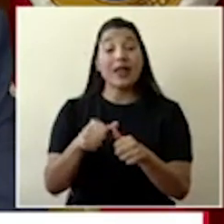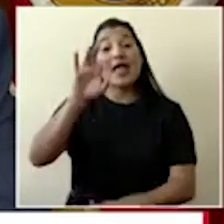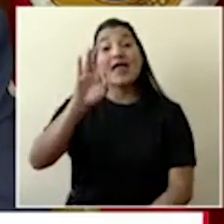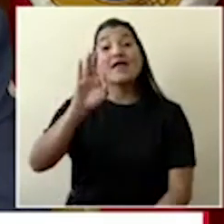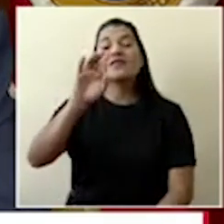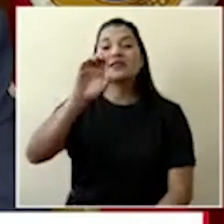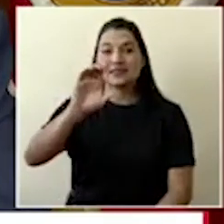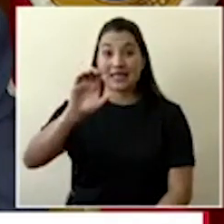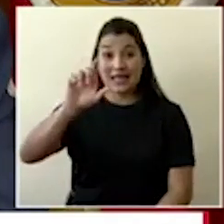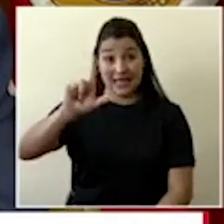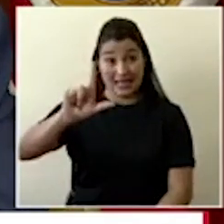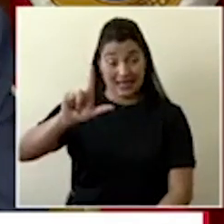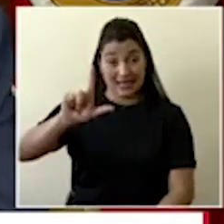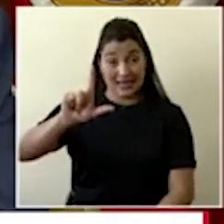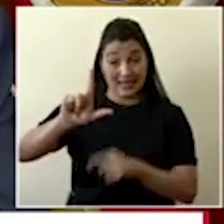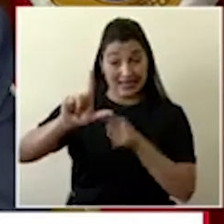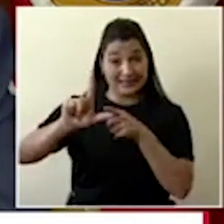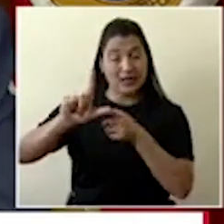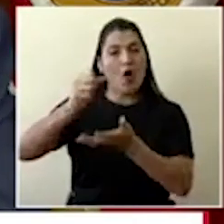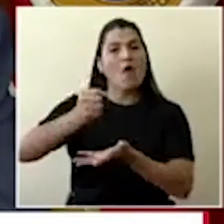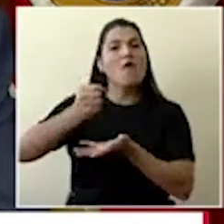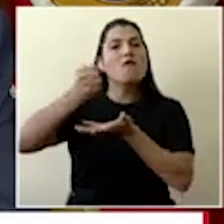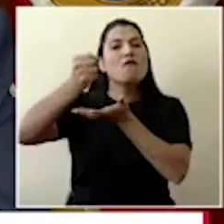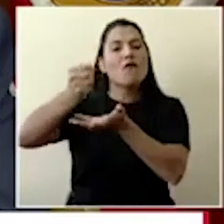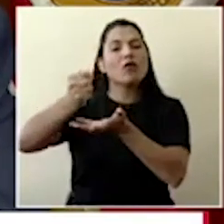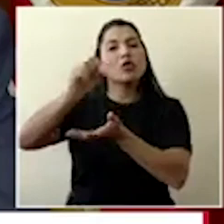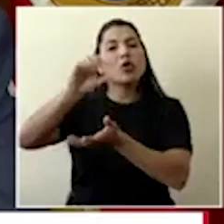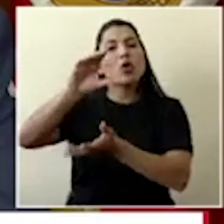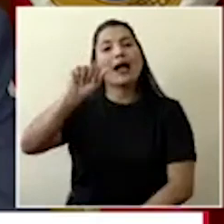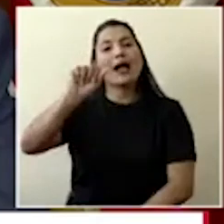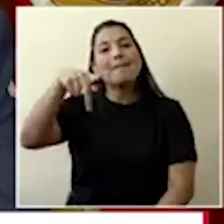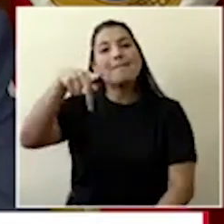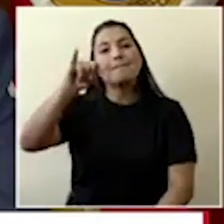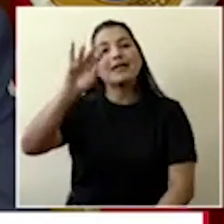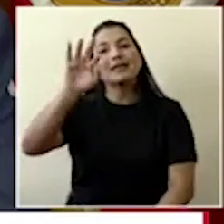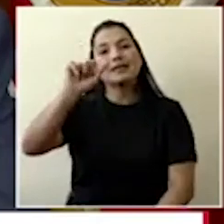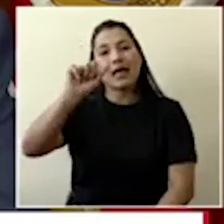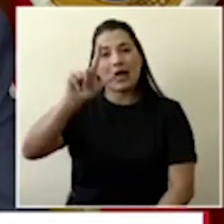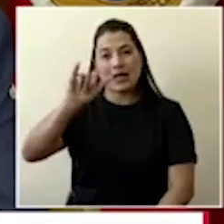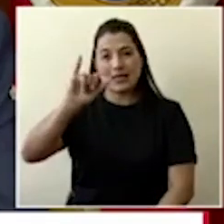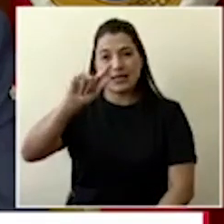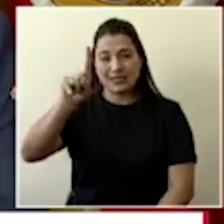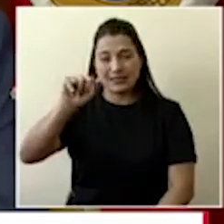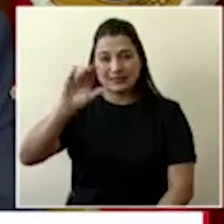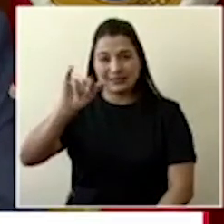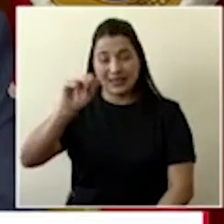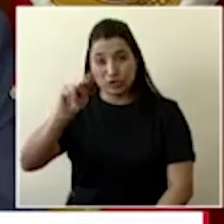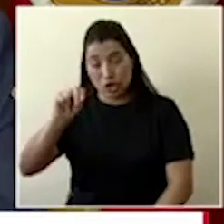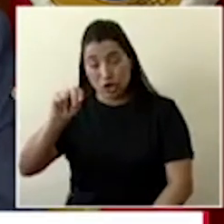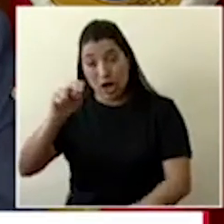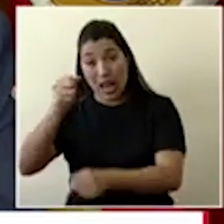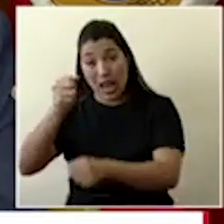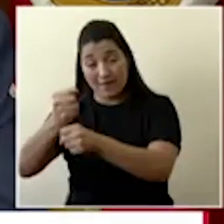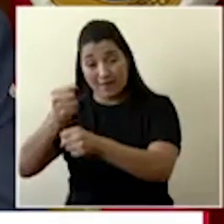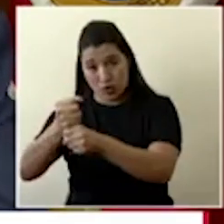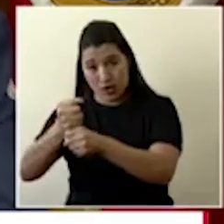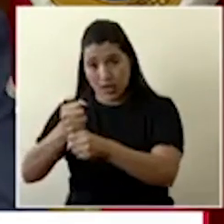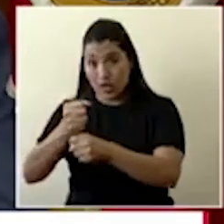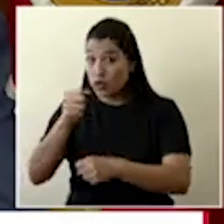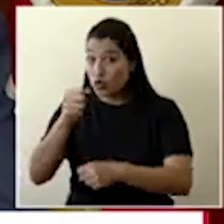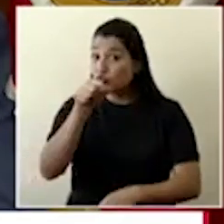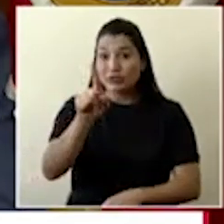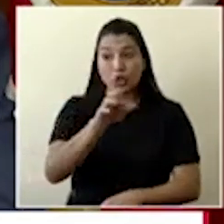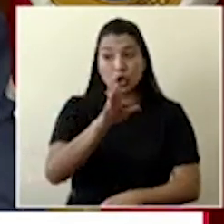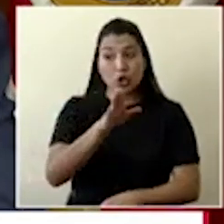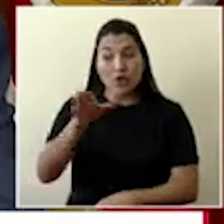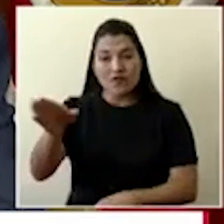Capitalización Laboral no se retira en oficinas centrales de la caja ni en las sucursales de la